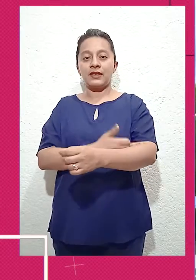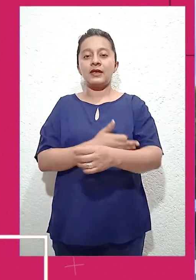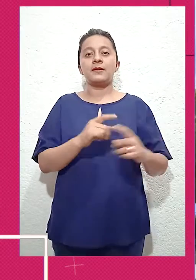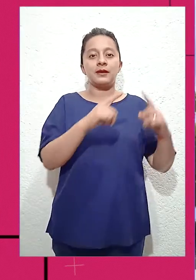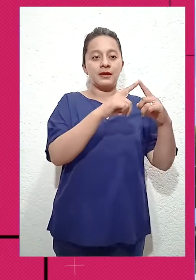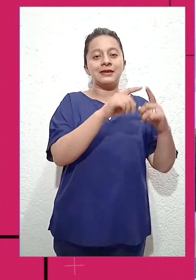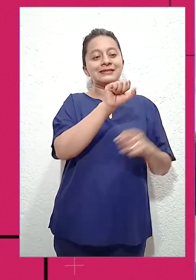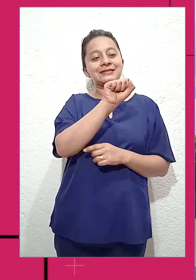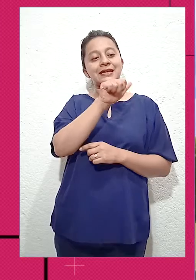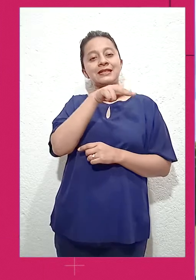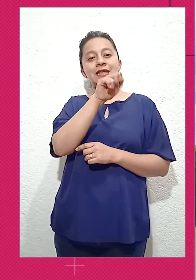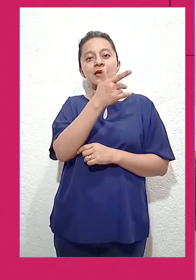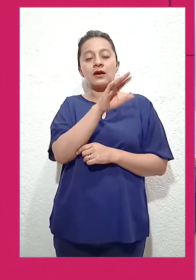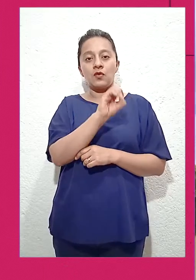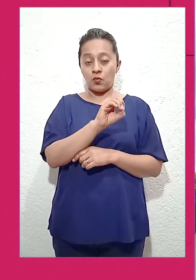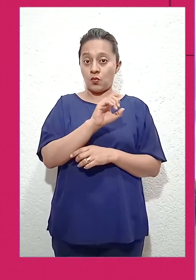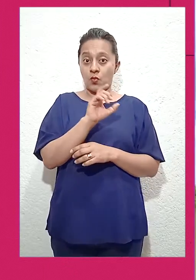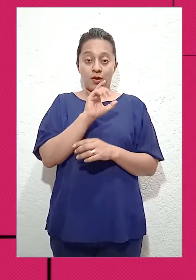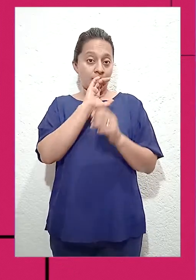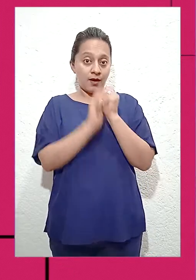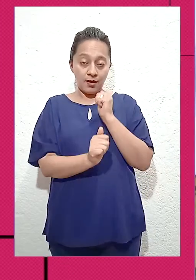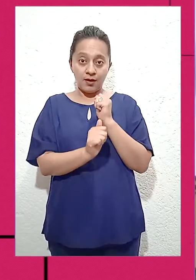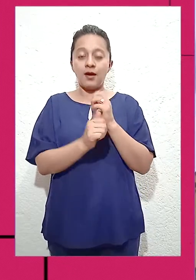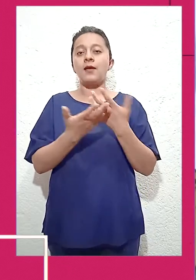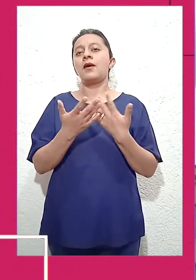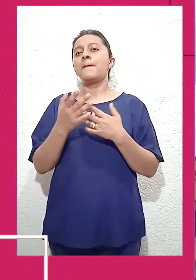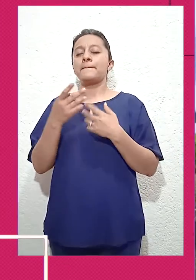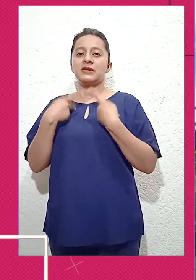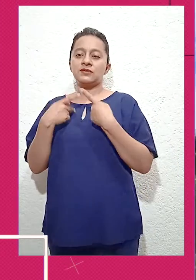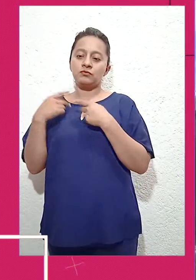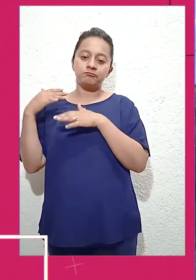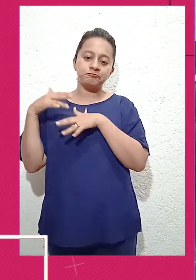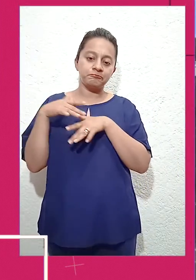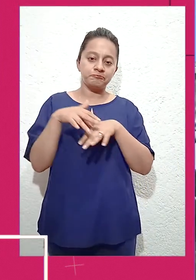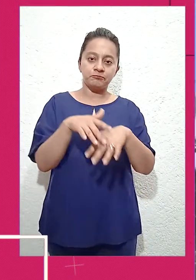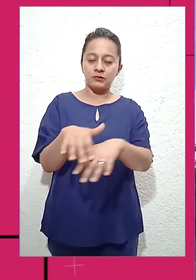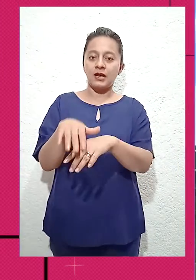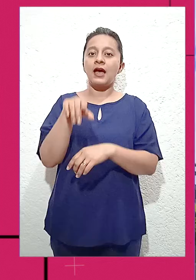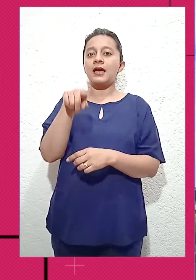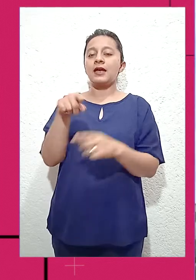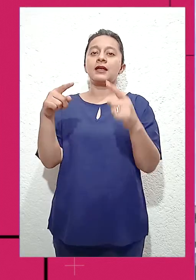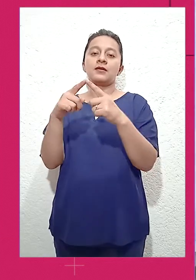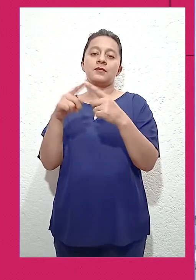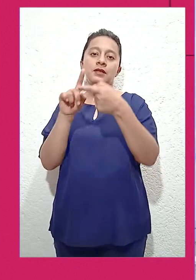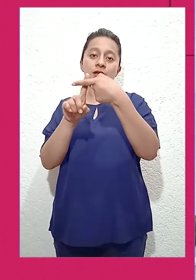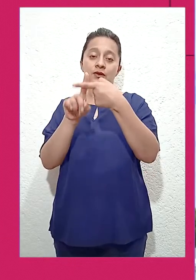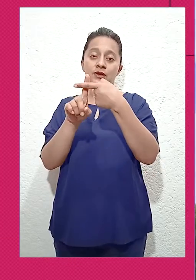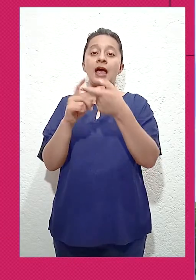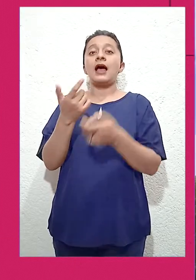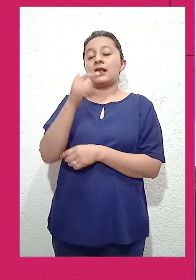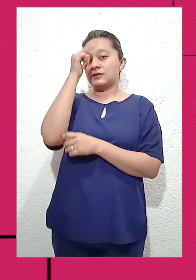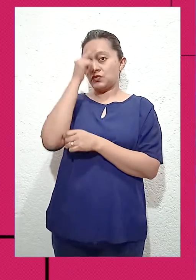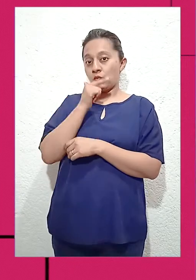a las 18 horas en la parroquia de Santiago. Al término, fieles acudieron en peregrinación al Templo de la Cruz, donde a las